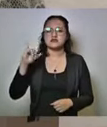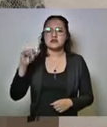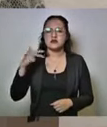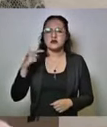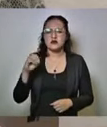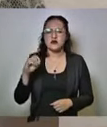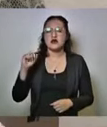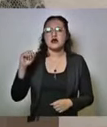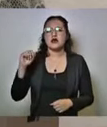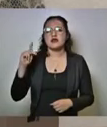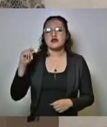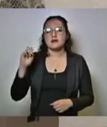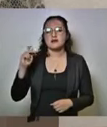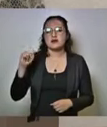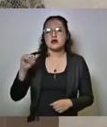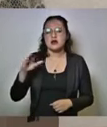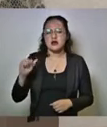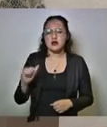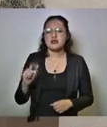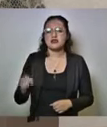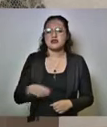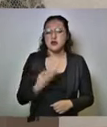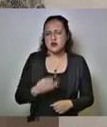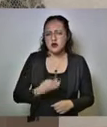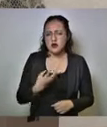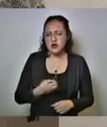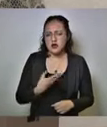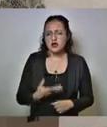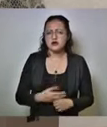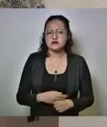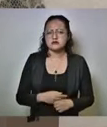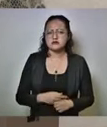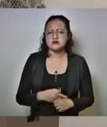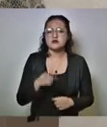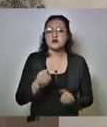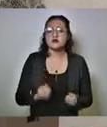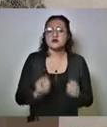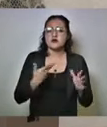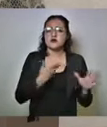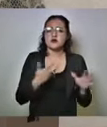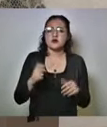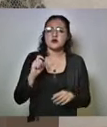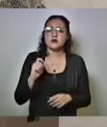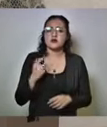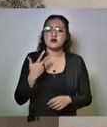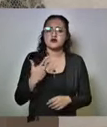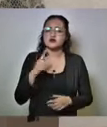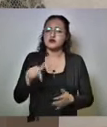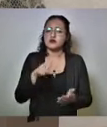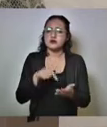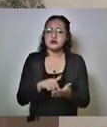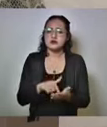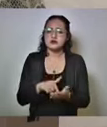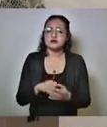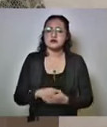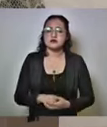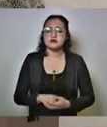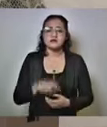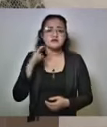Tehuacán, que se suma el día de ayer, con un total de 828 establecimientos